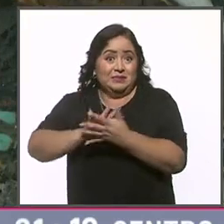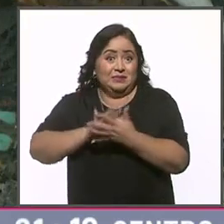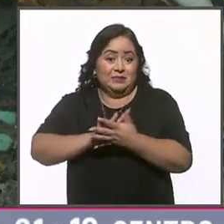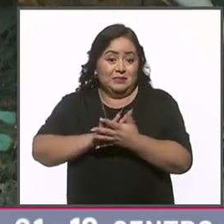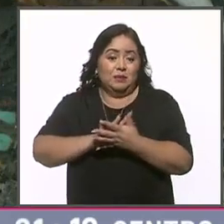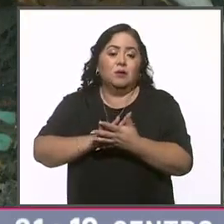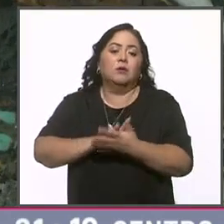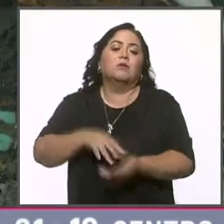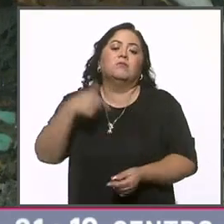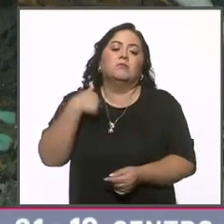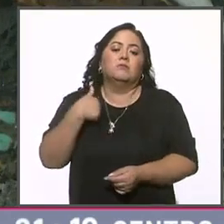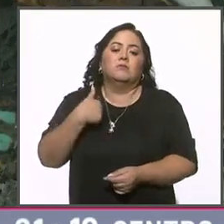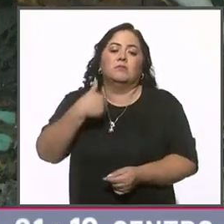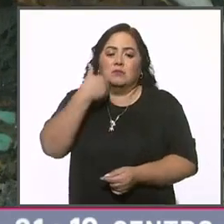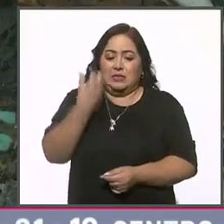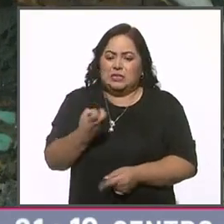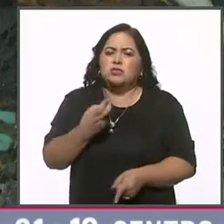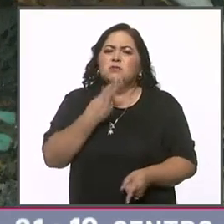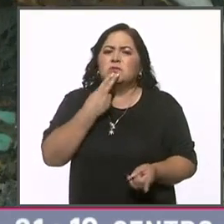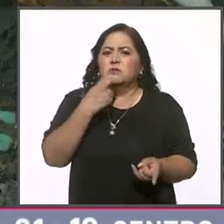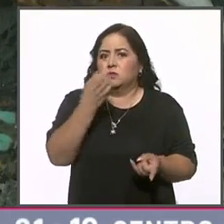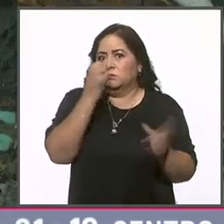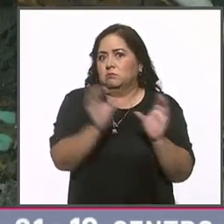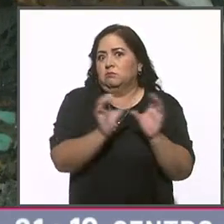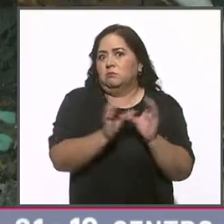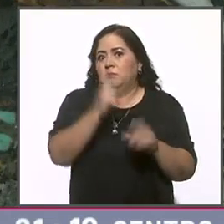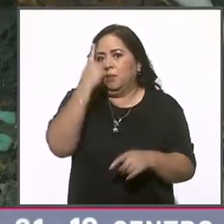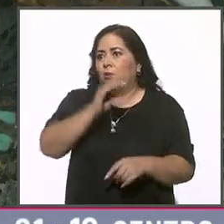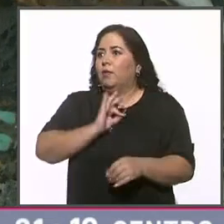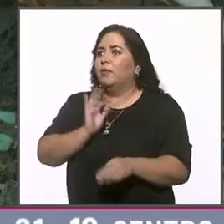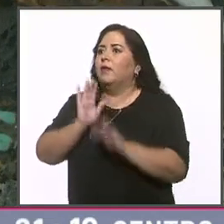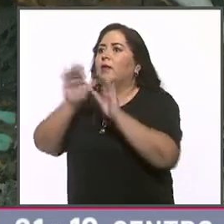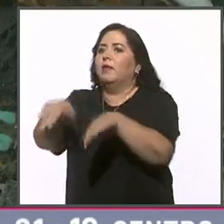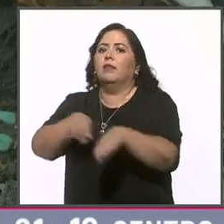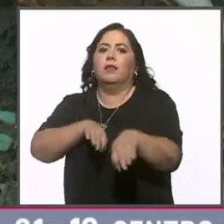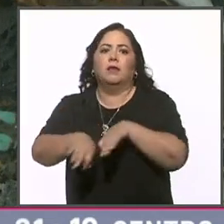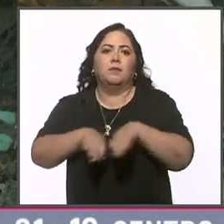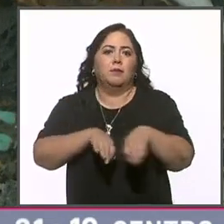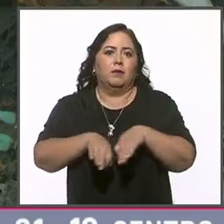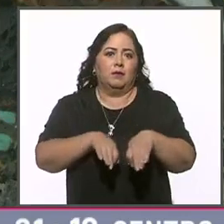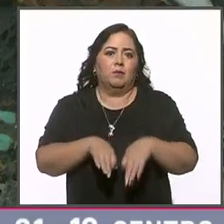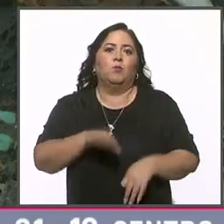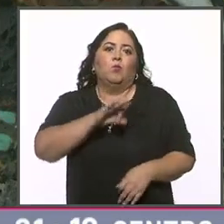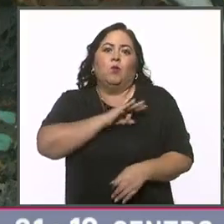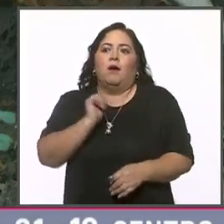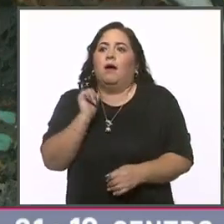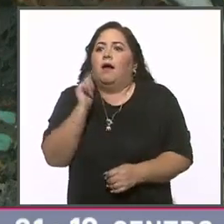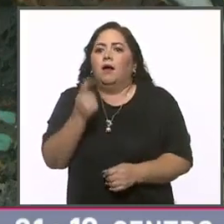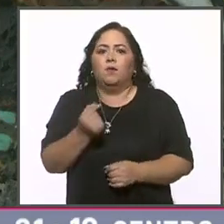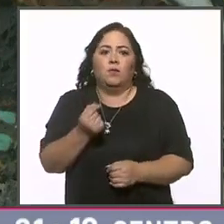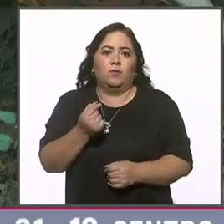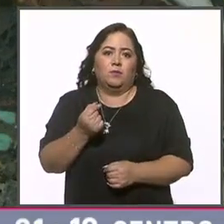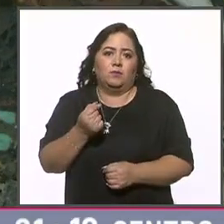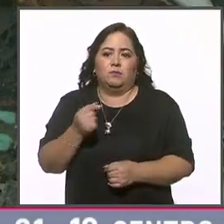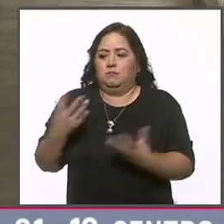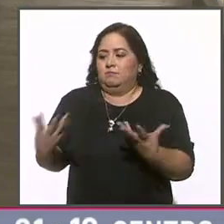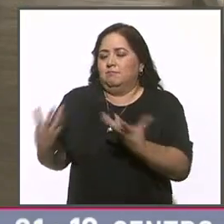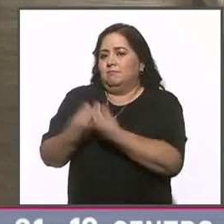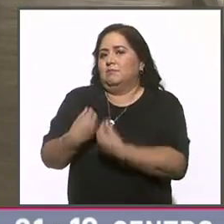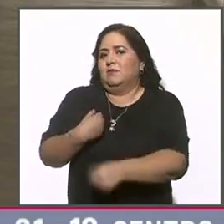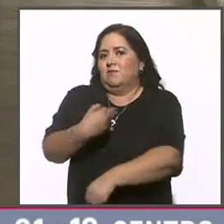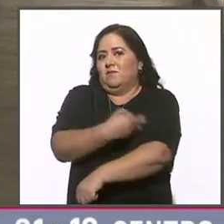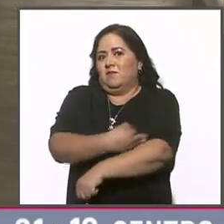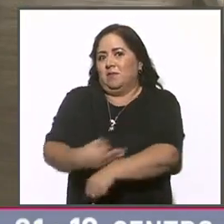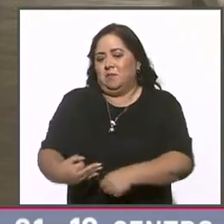instalaciones, pues todo esto me puede servir para poder integrarme a la sociedad, poder hacer algo allá junto con mi familia.